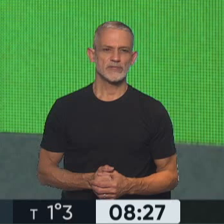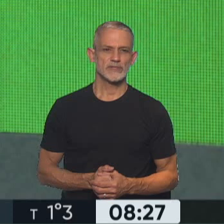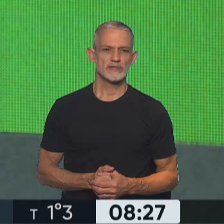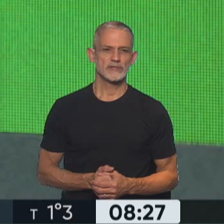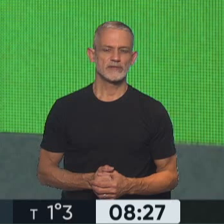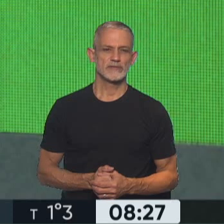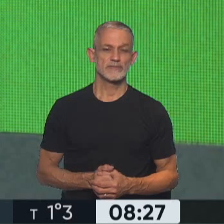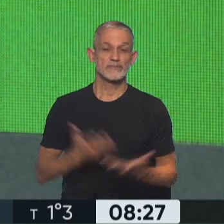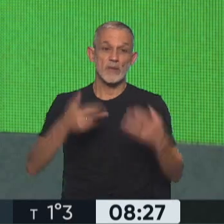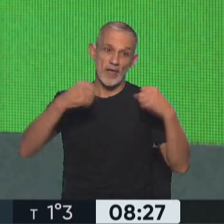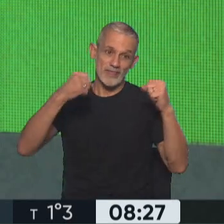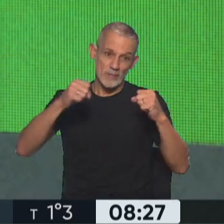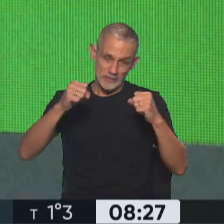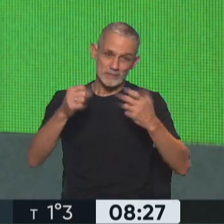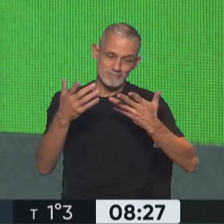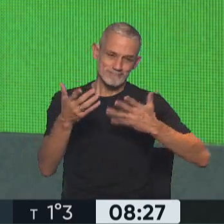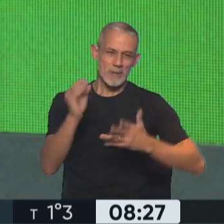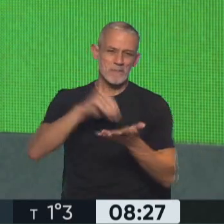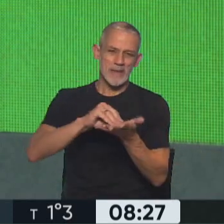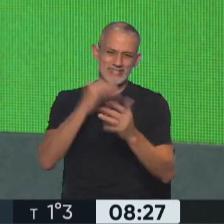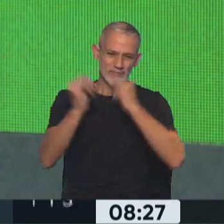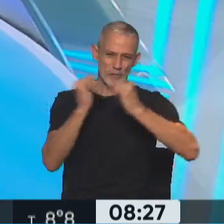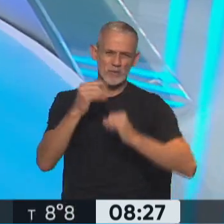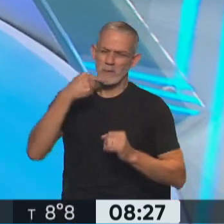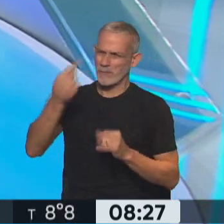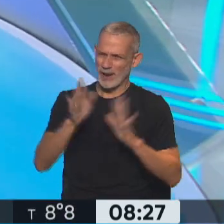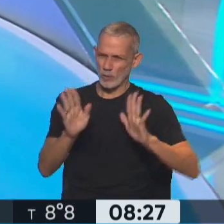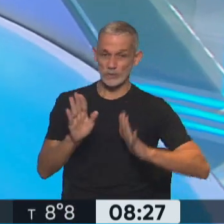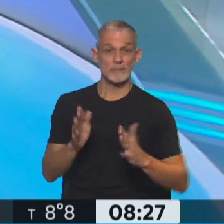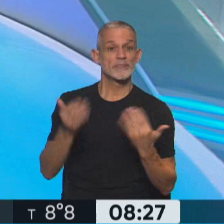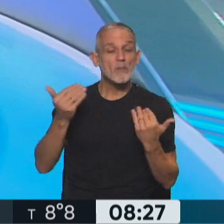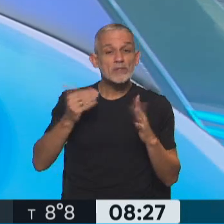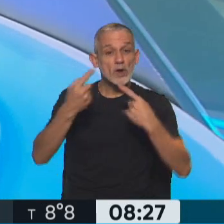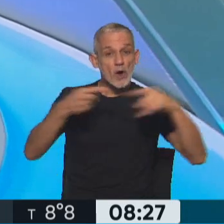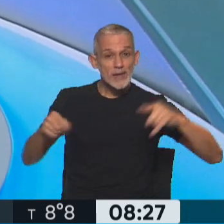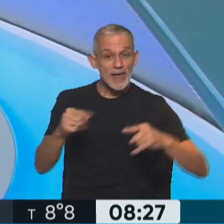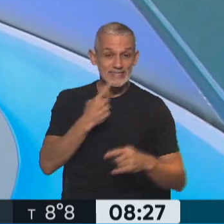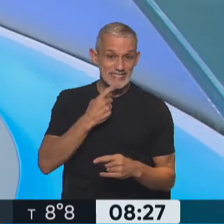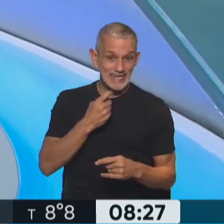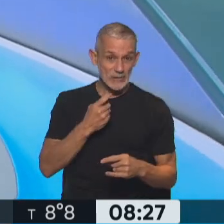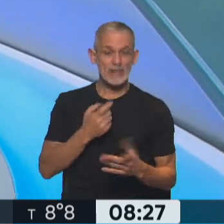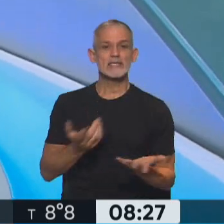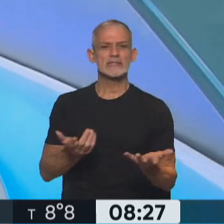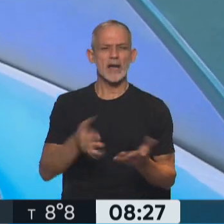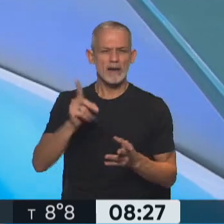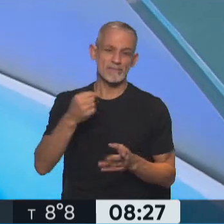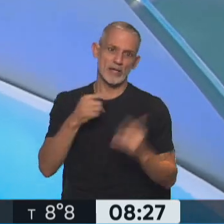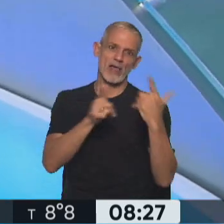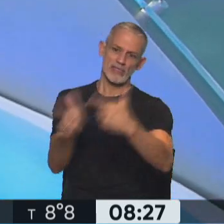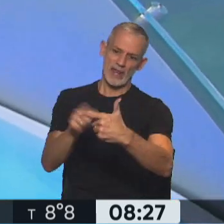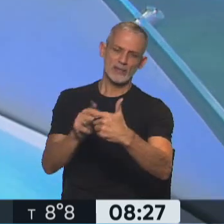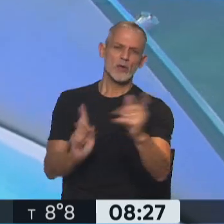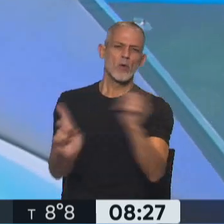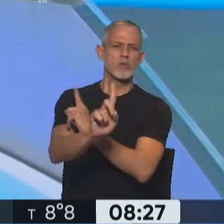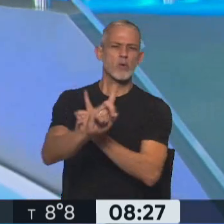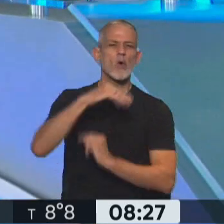Mesa deportiva con Juan Carlos Fernández. A ver, primera pregunta Juan, ¿podría haber novedades en River? Bueno, quiere un delantero obviamente para reemplazar